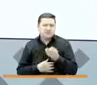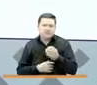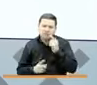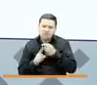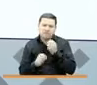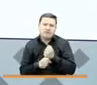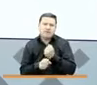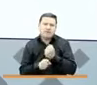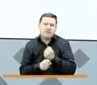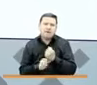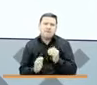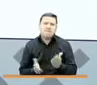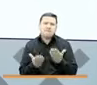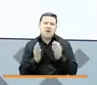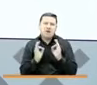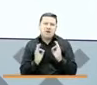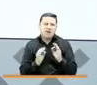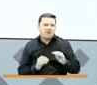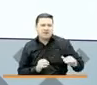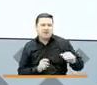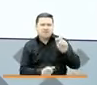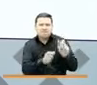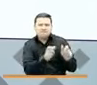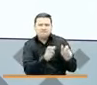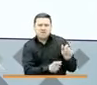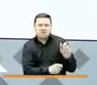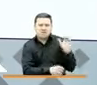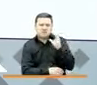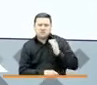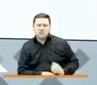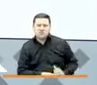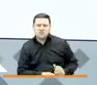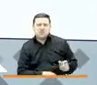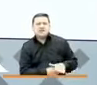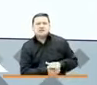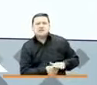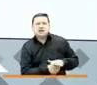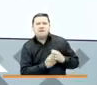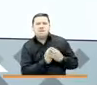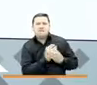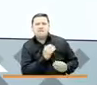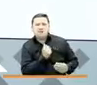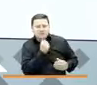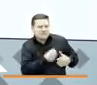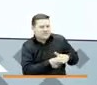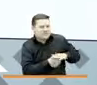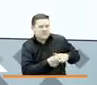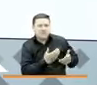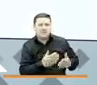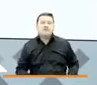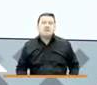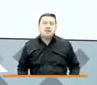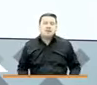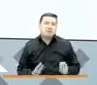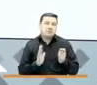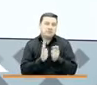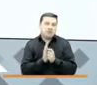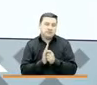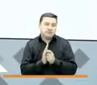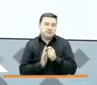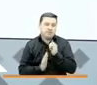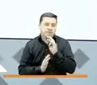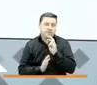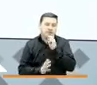para mejorar las condiciones de todos nuestros colombianos que están en situación de vulnerabilidad y pobreza. Por eso, devolución de